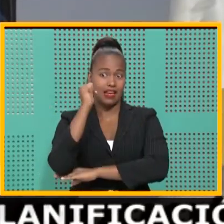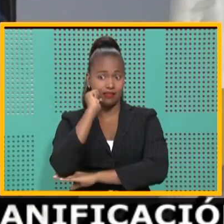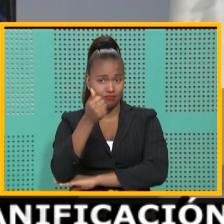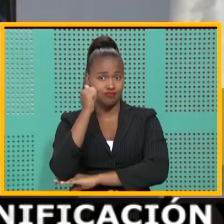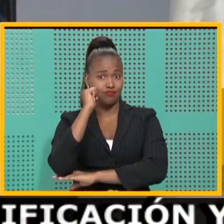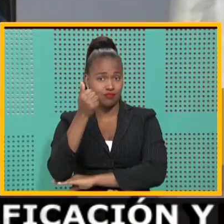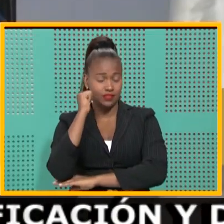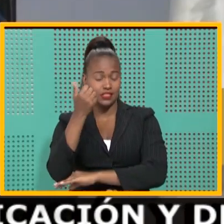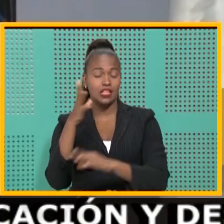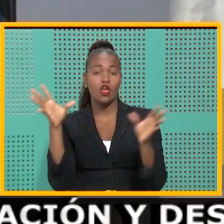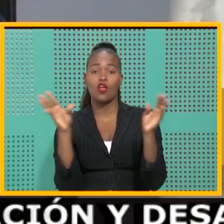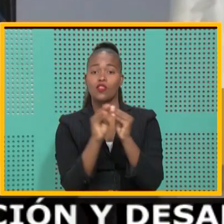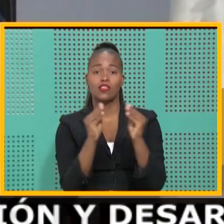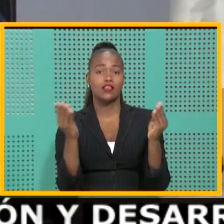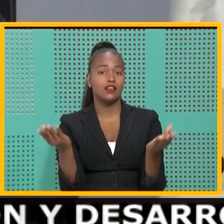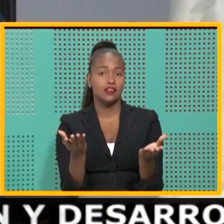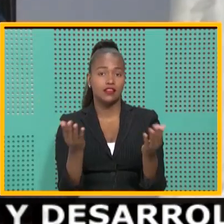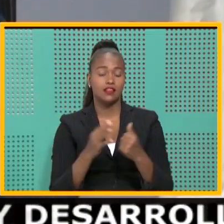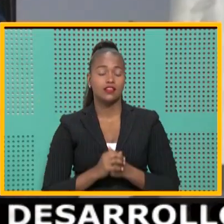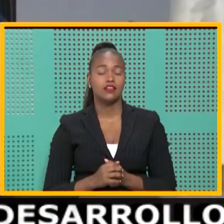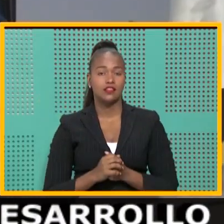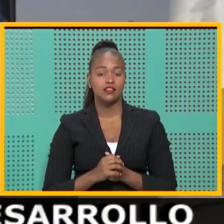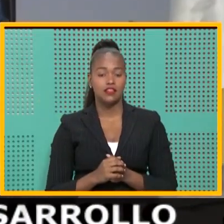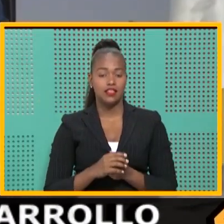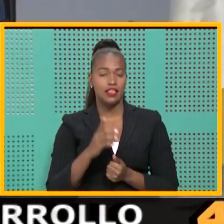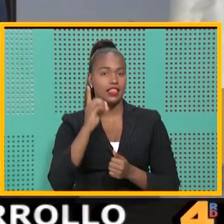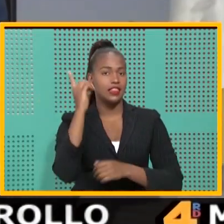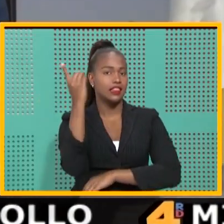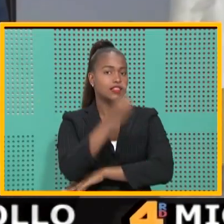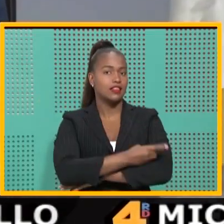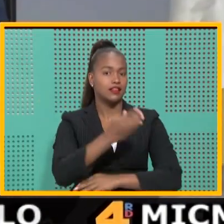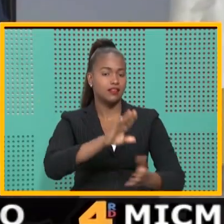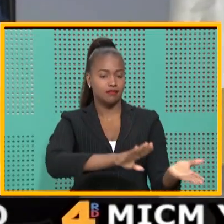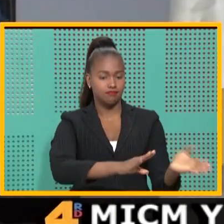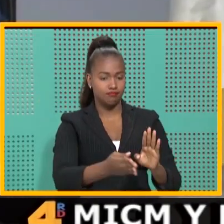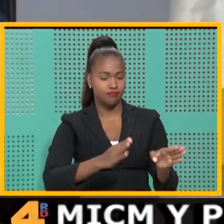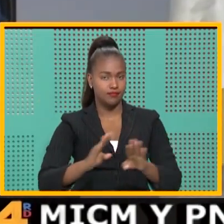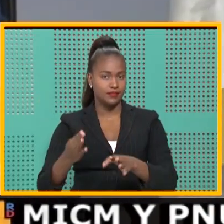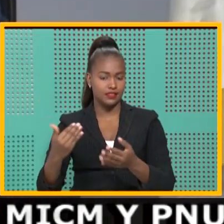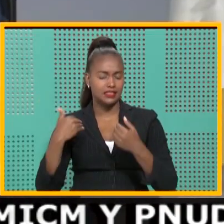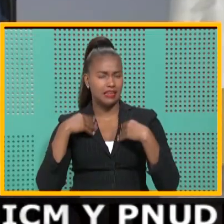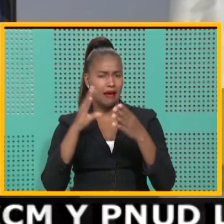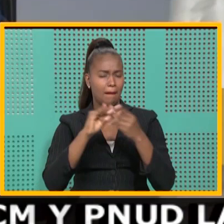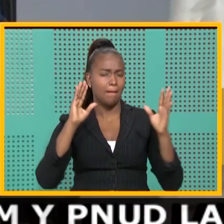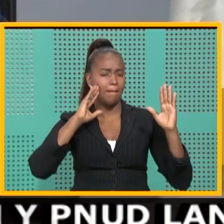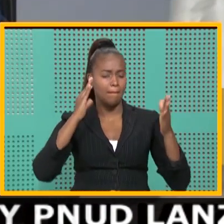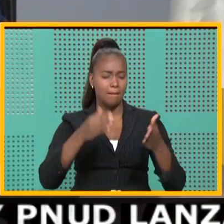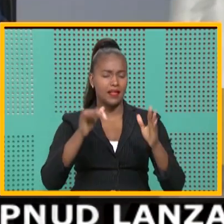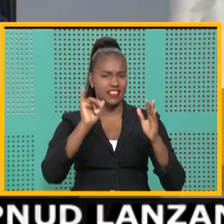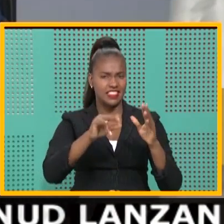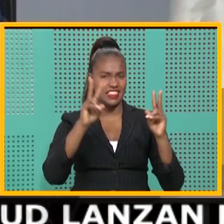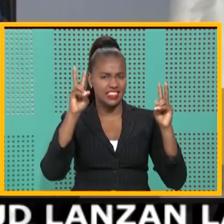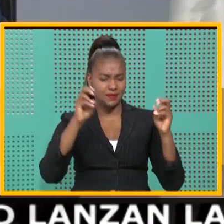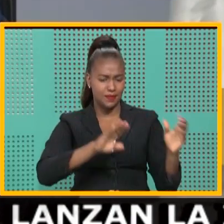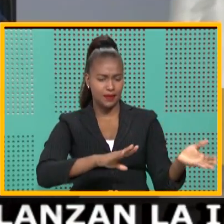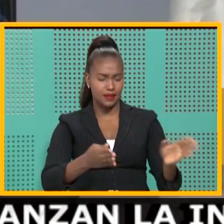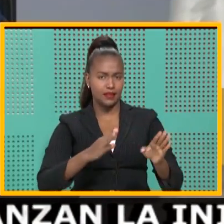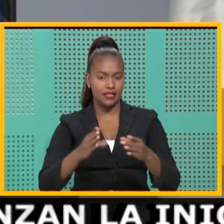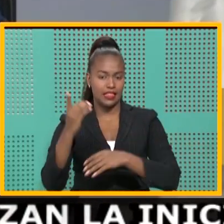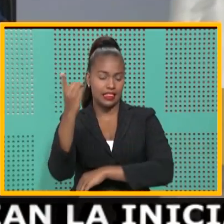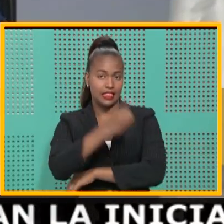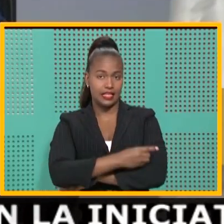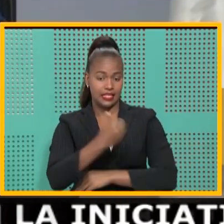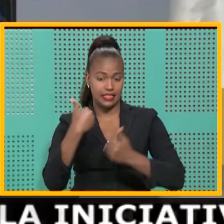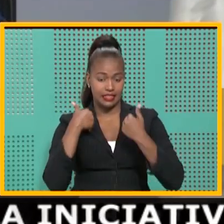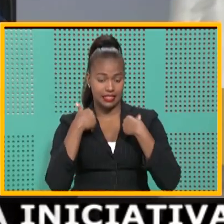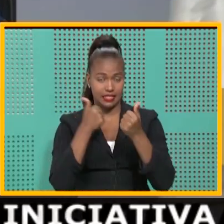de días de fallecimiento. Nos referimos a los fallecimientos. En los días en